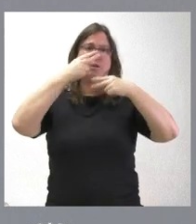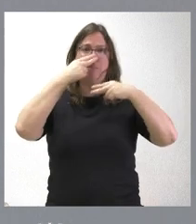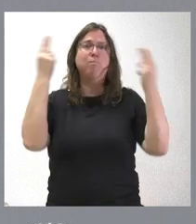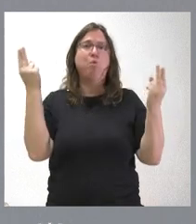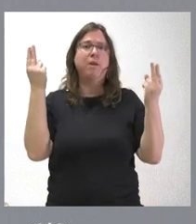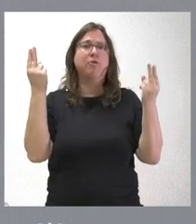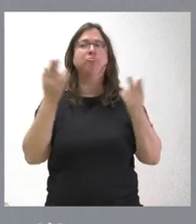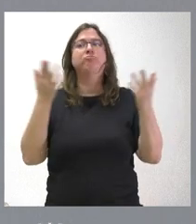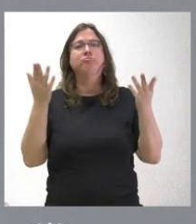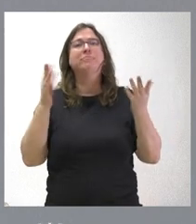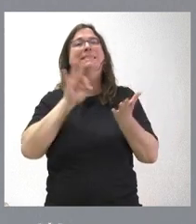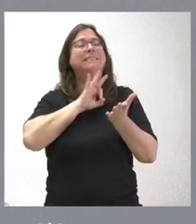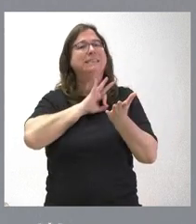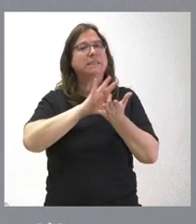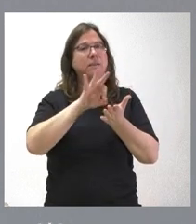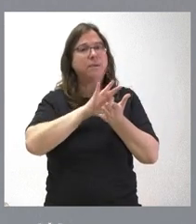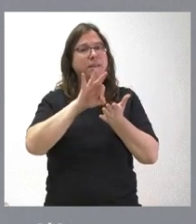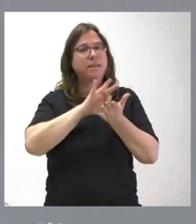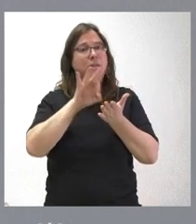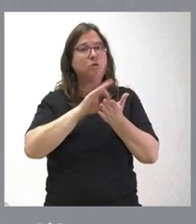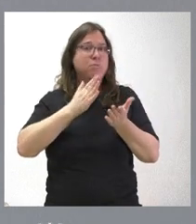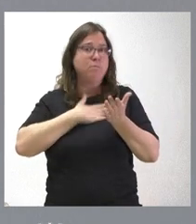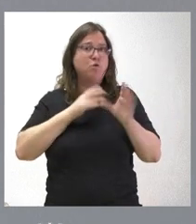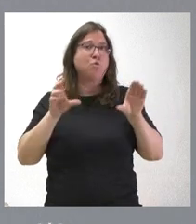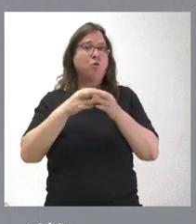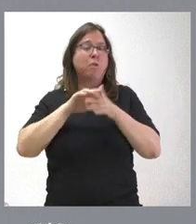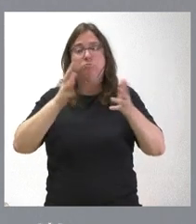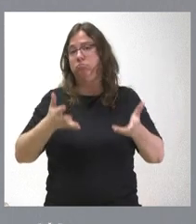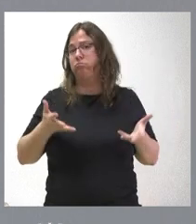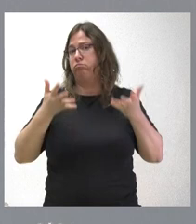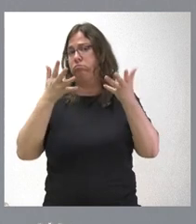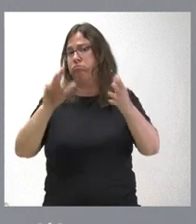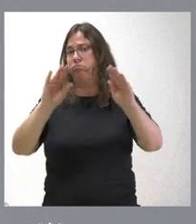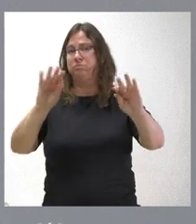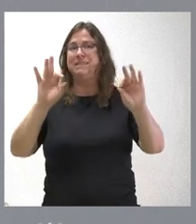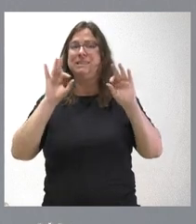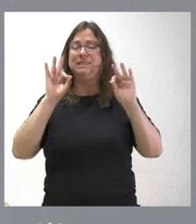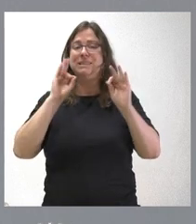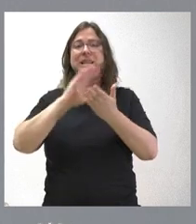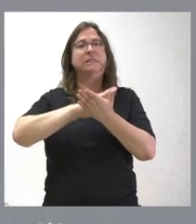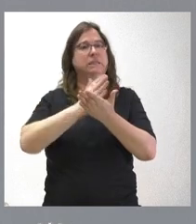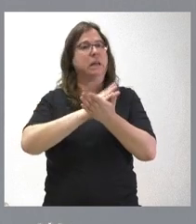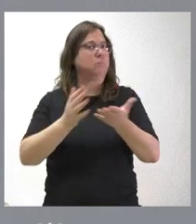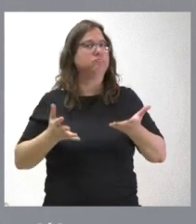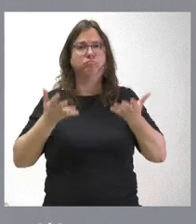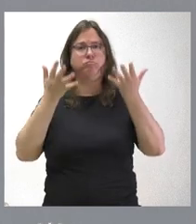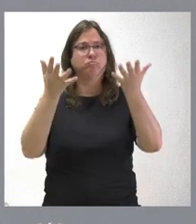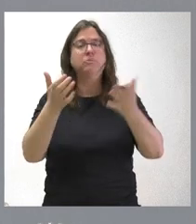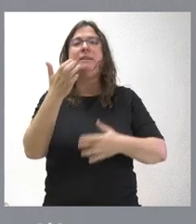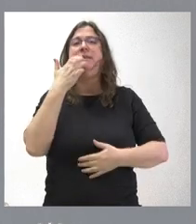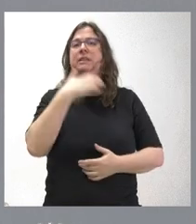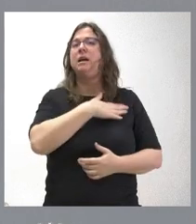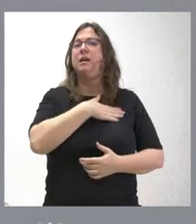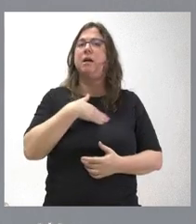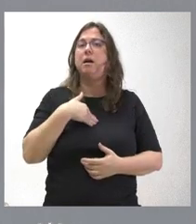lógicamente, los servicios de la Junta de Castilla están a su disposición y, muy particularmente, el SERLA está a su disposición por si quieren